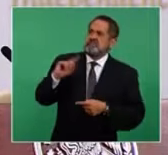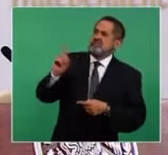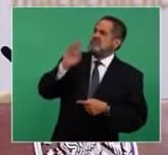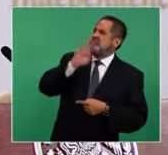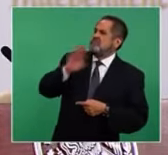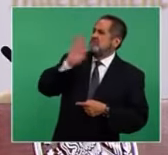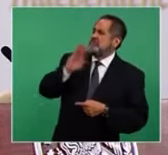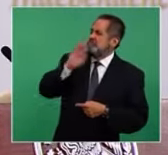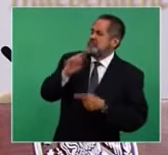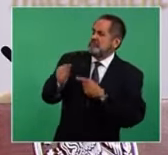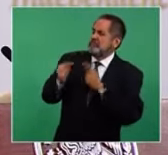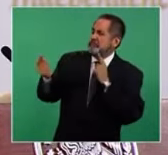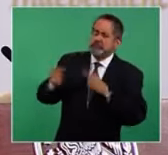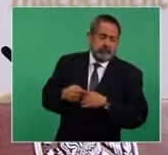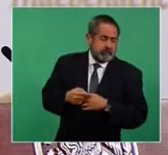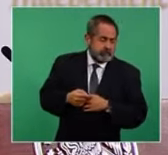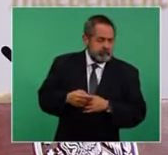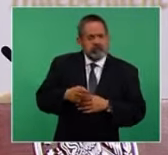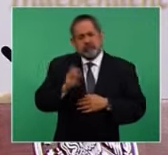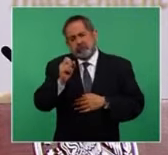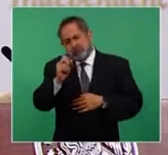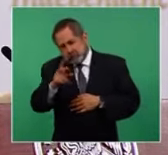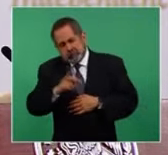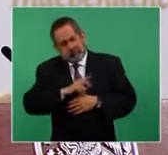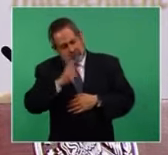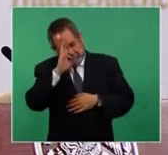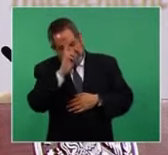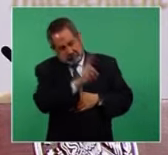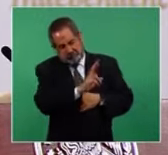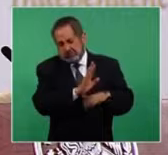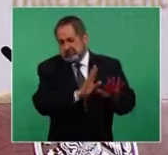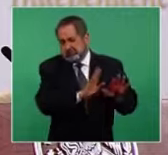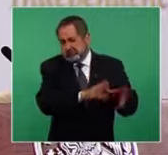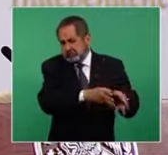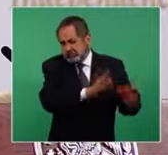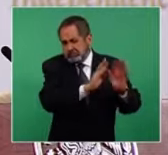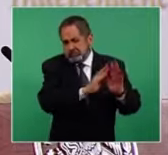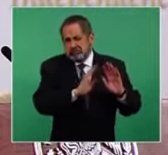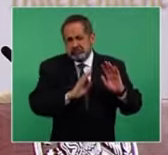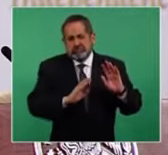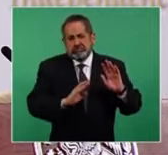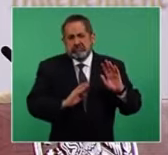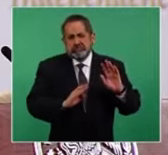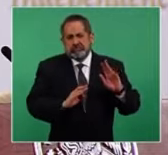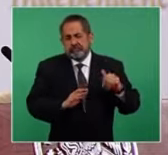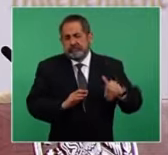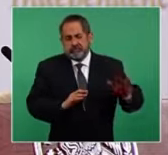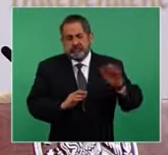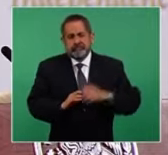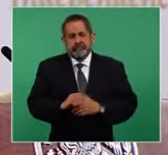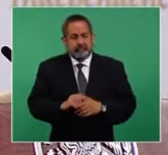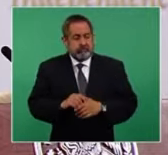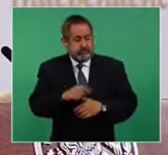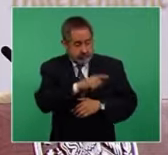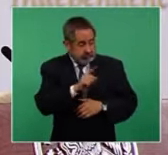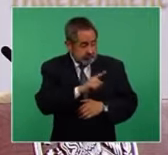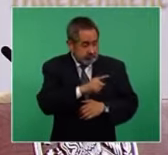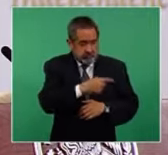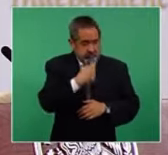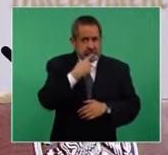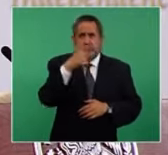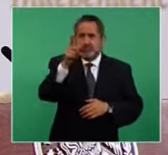hay que respetarlos y hay procedimientos legales,